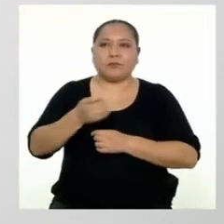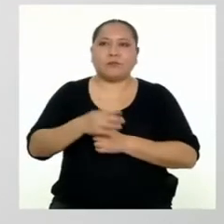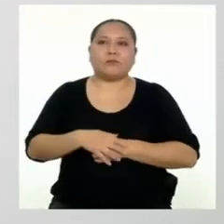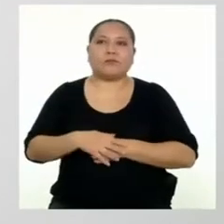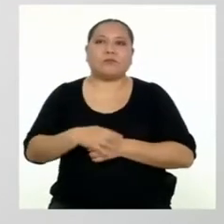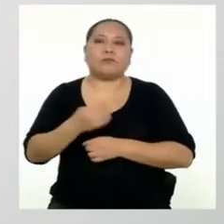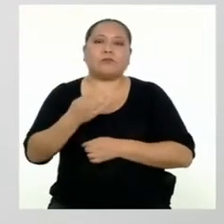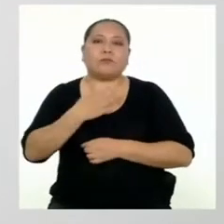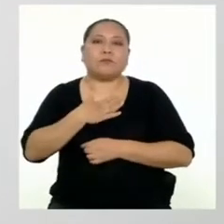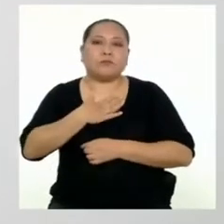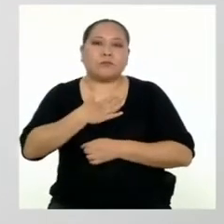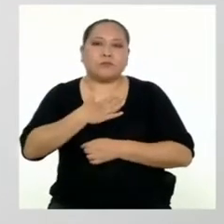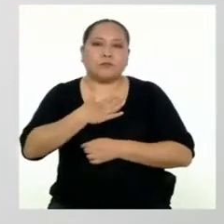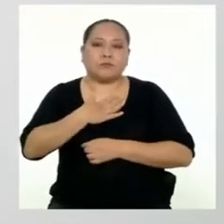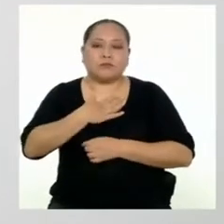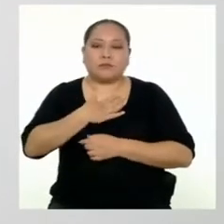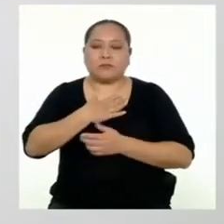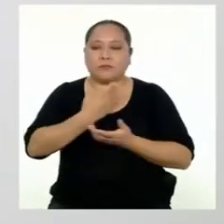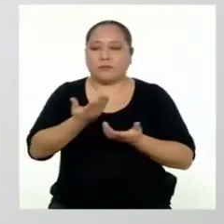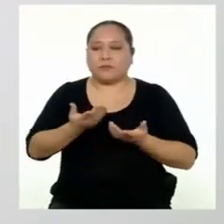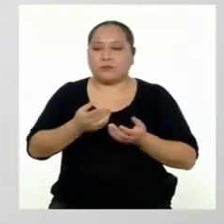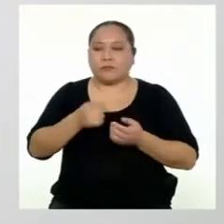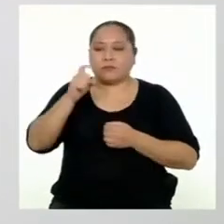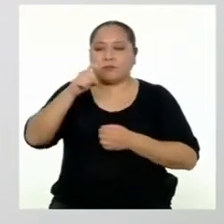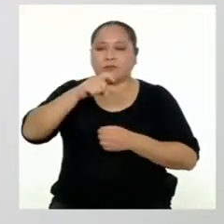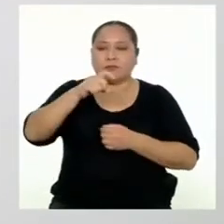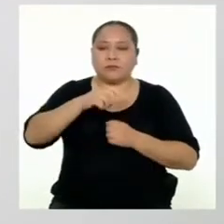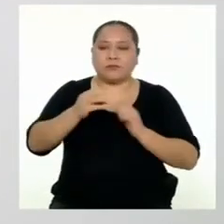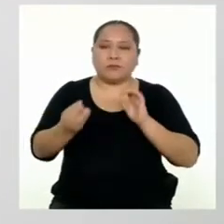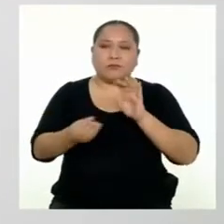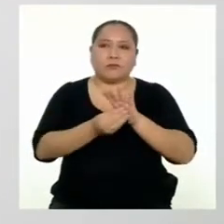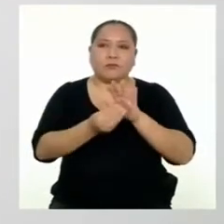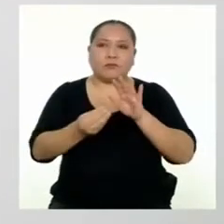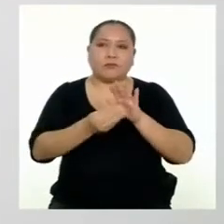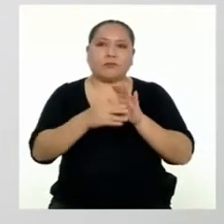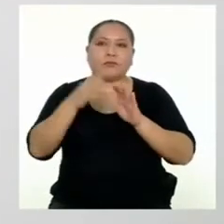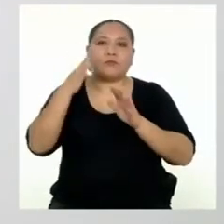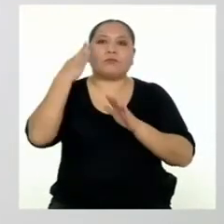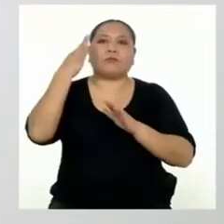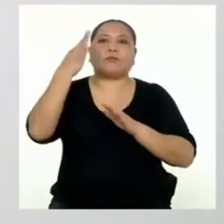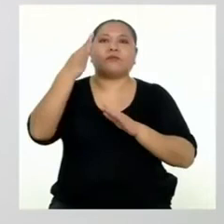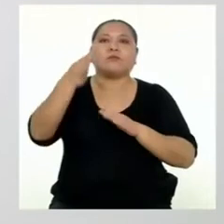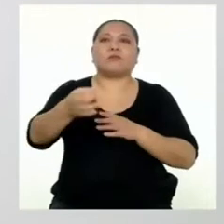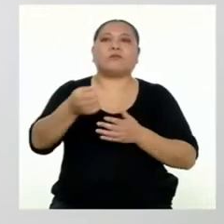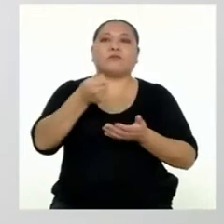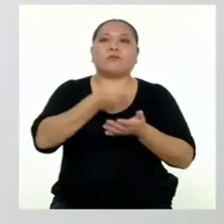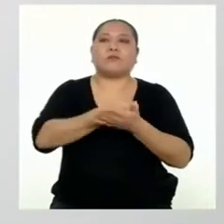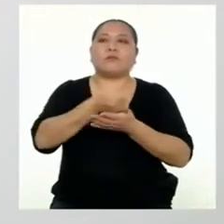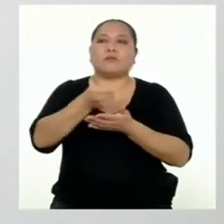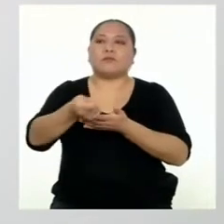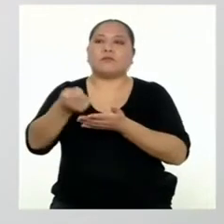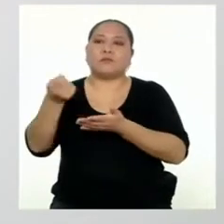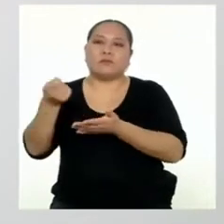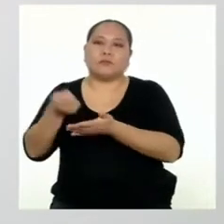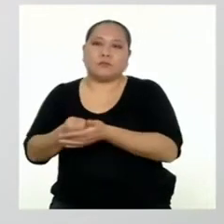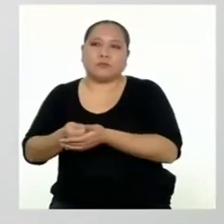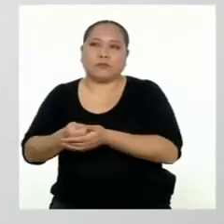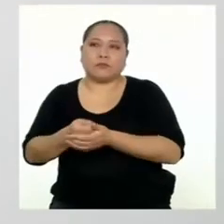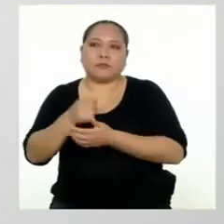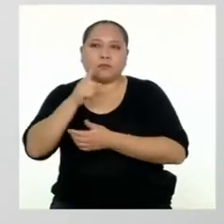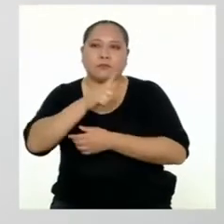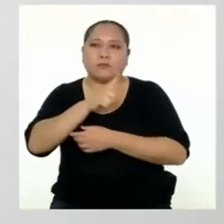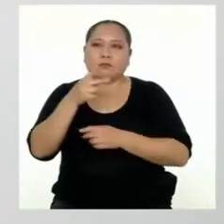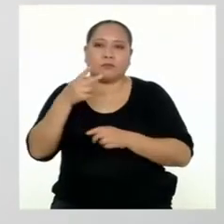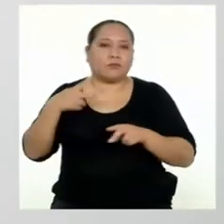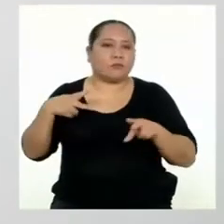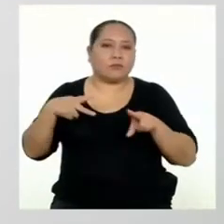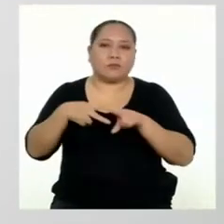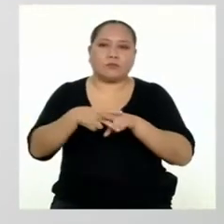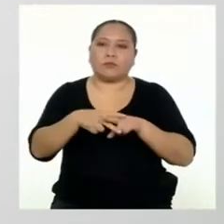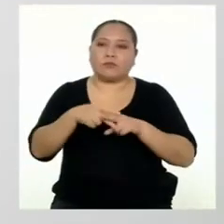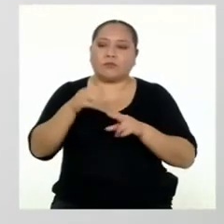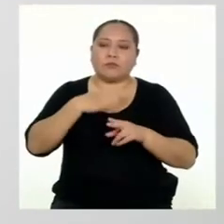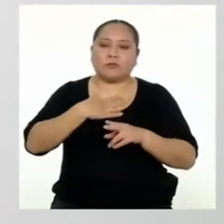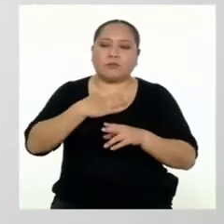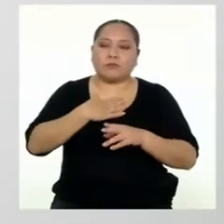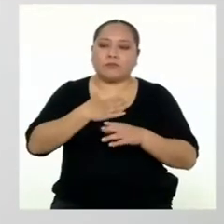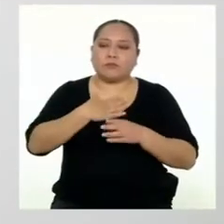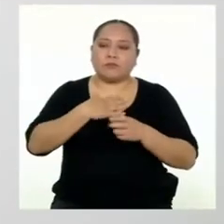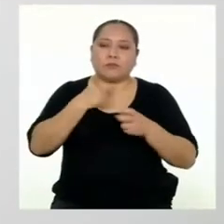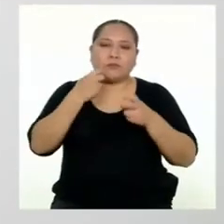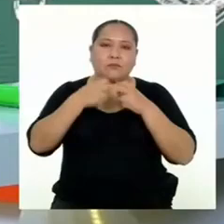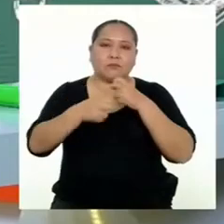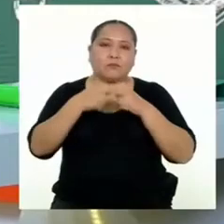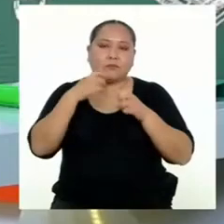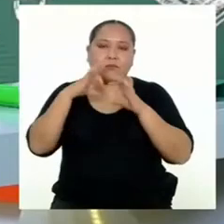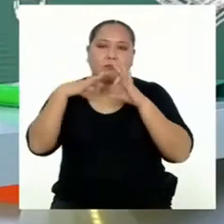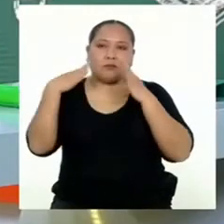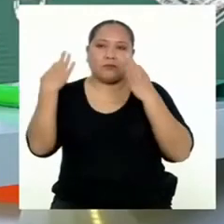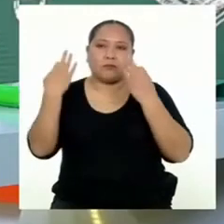en nuestro presupuesto deberíamos incluir el futuro monto a pagar y que este no afecte nuestra economía